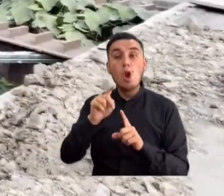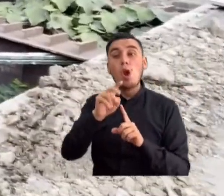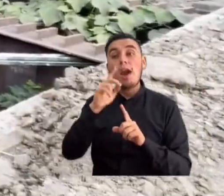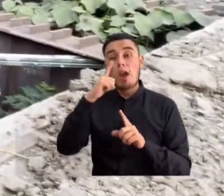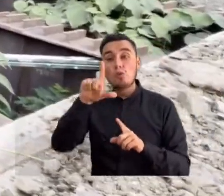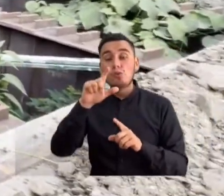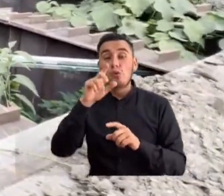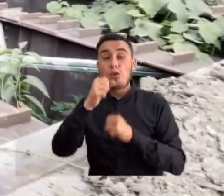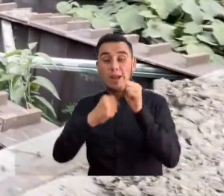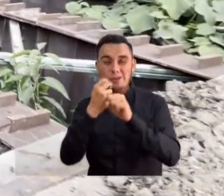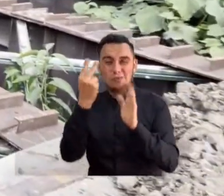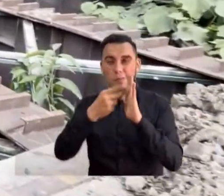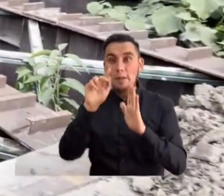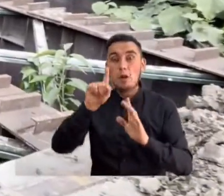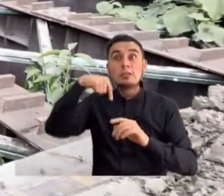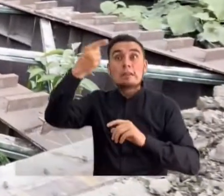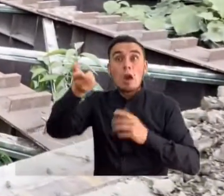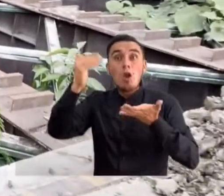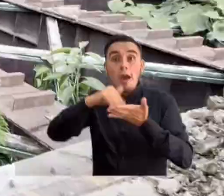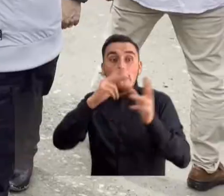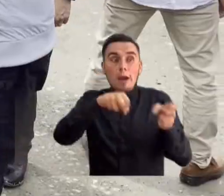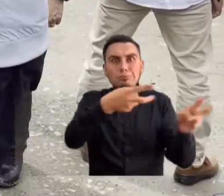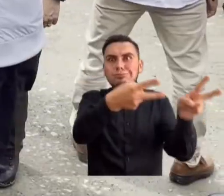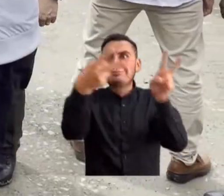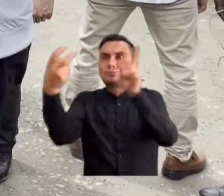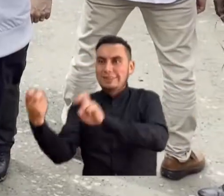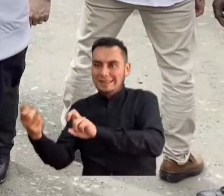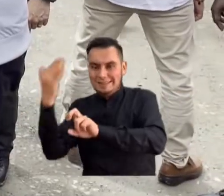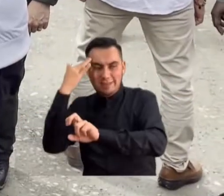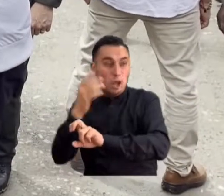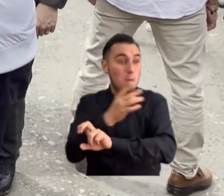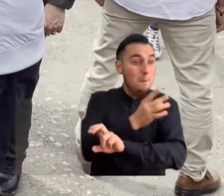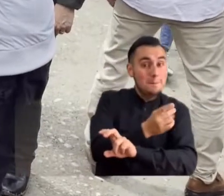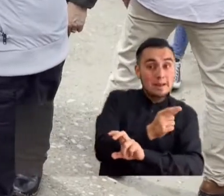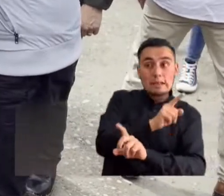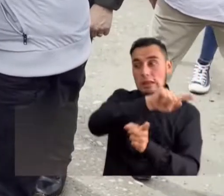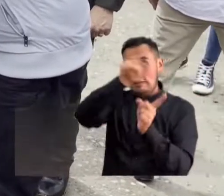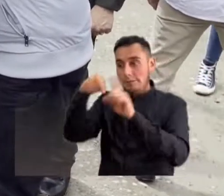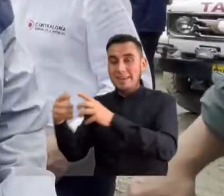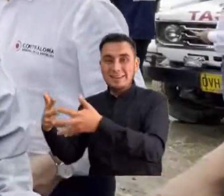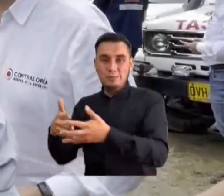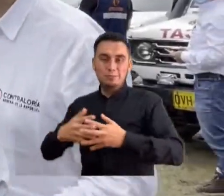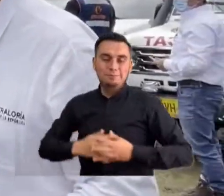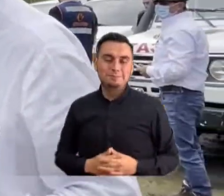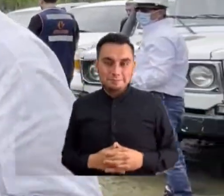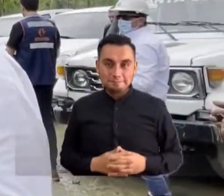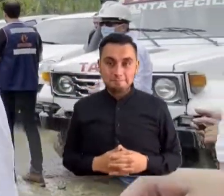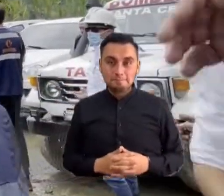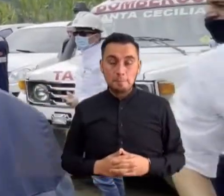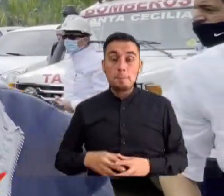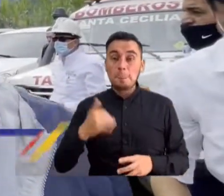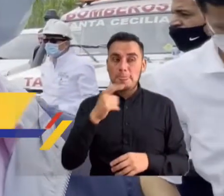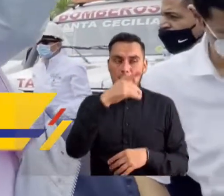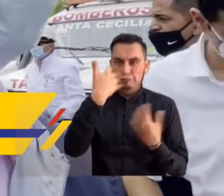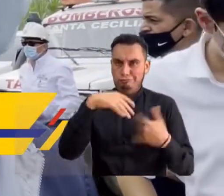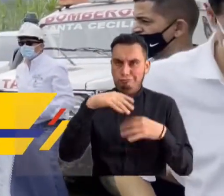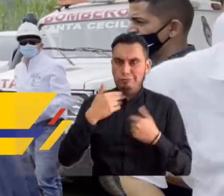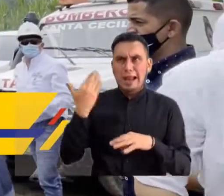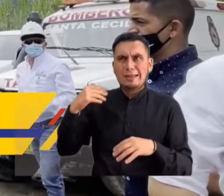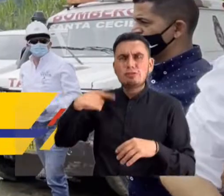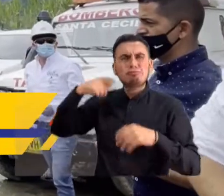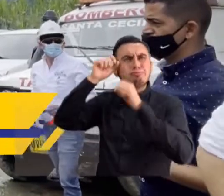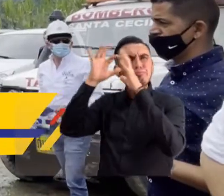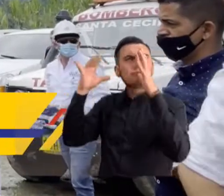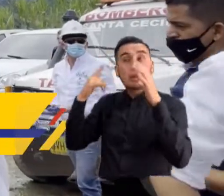2022, por fin se hará realidad la conexión vial entre Pereira y Quibdó. La verdad es que es un viejo anhelo, es un